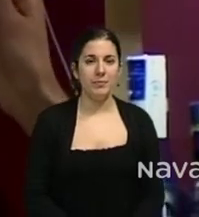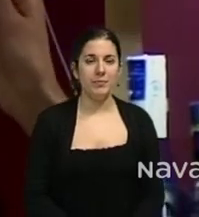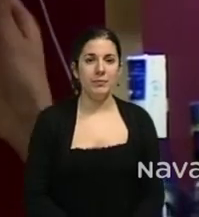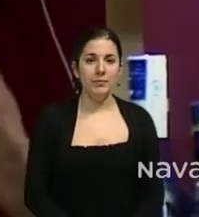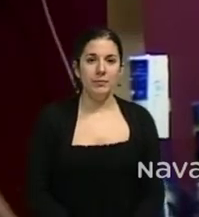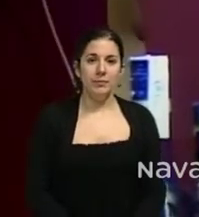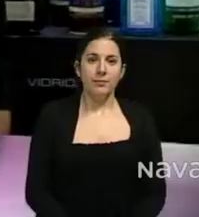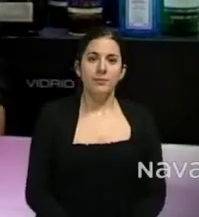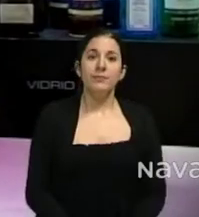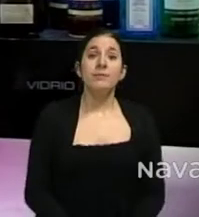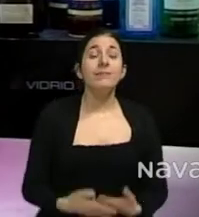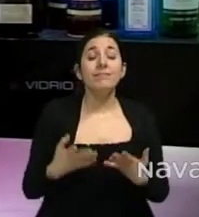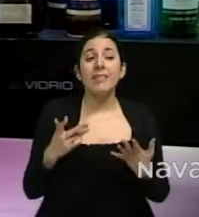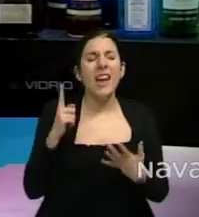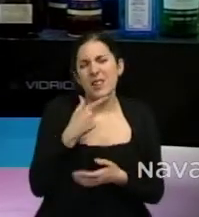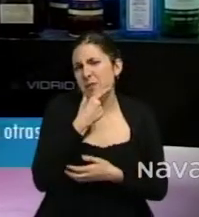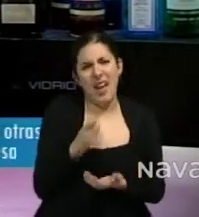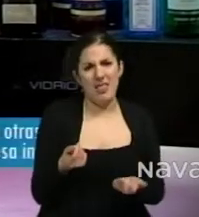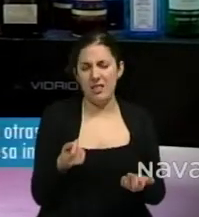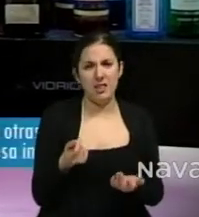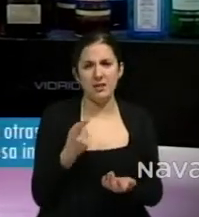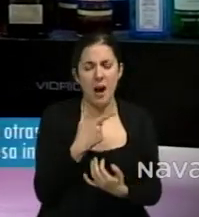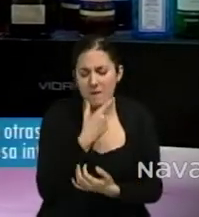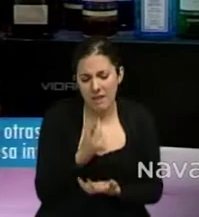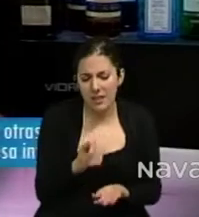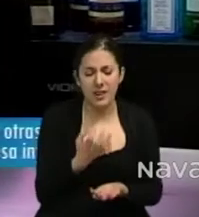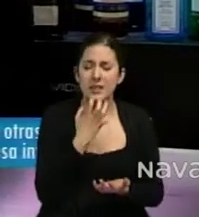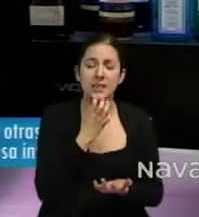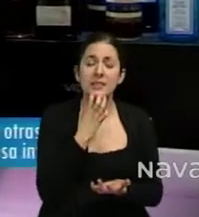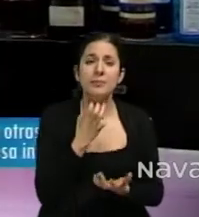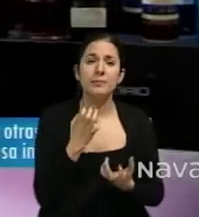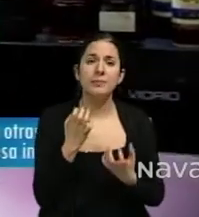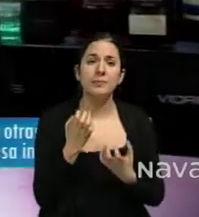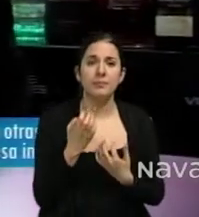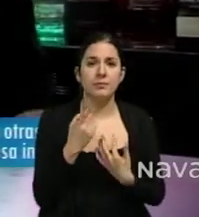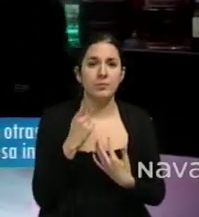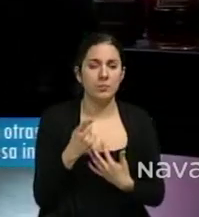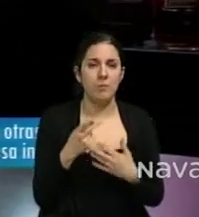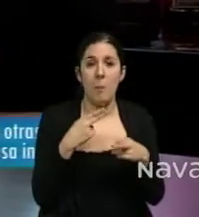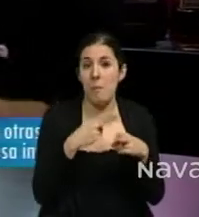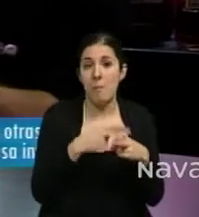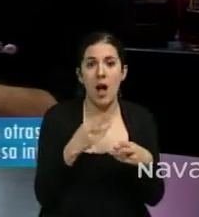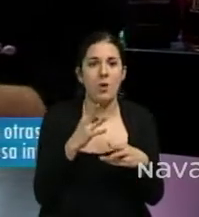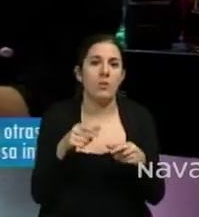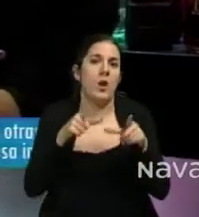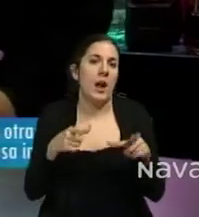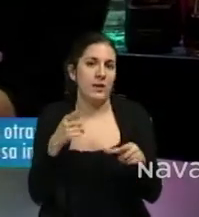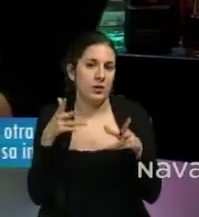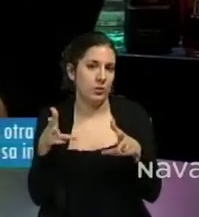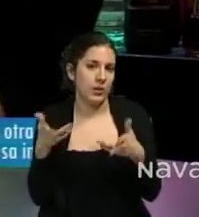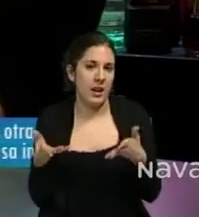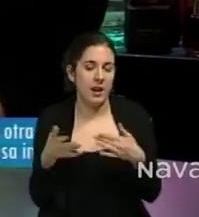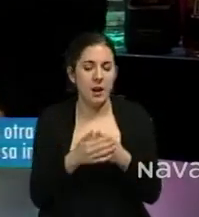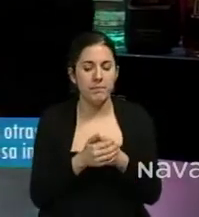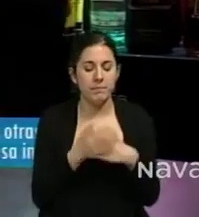Es mucho más sencillo de lo que parece. Al final, cuando tú llegas a un bar o a un local de hostelería, tú lo que